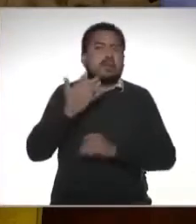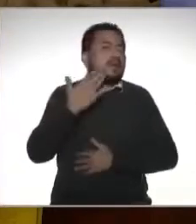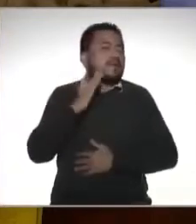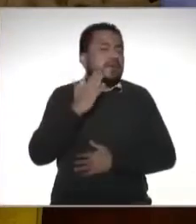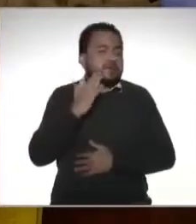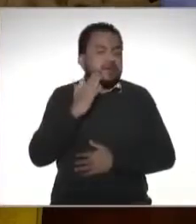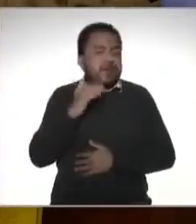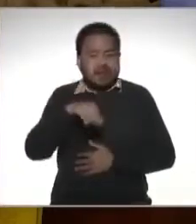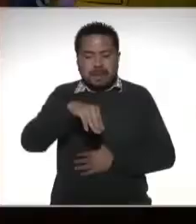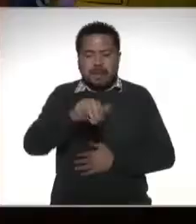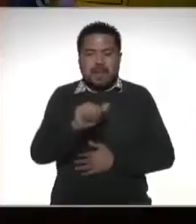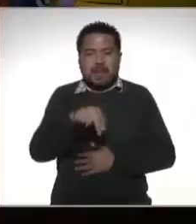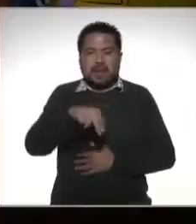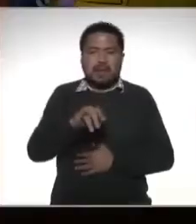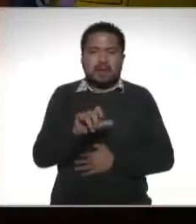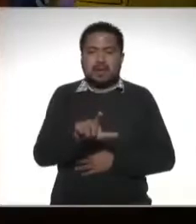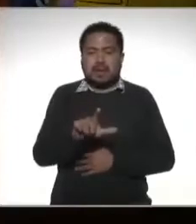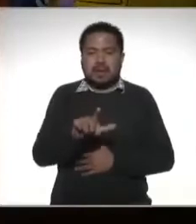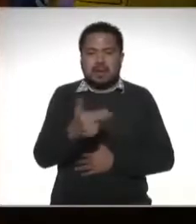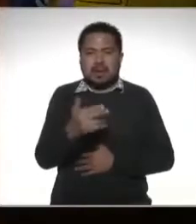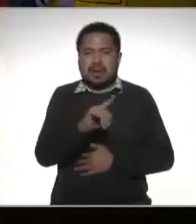Facebook Manuel Hernández